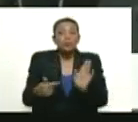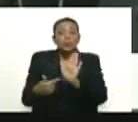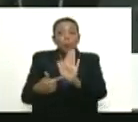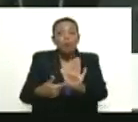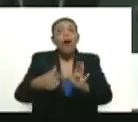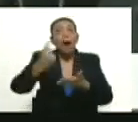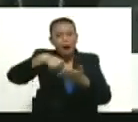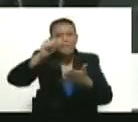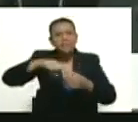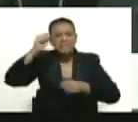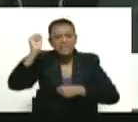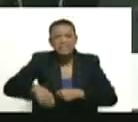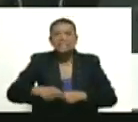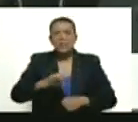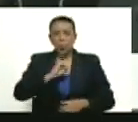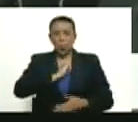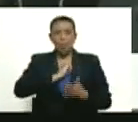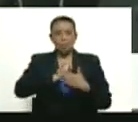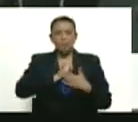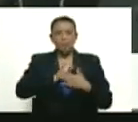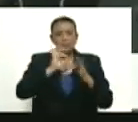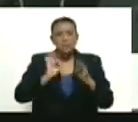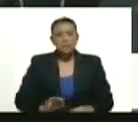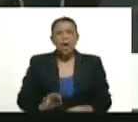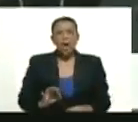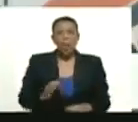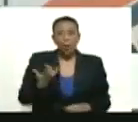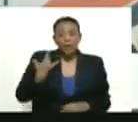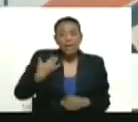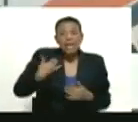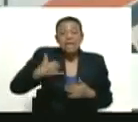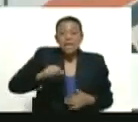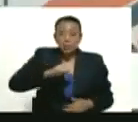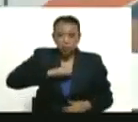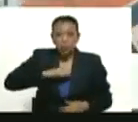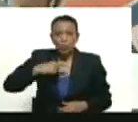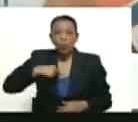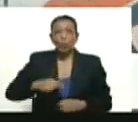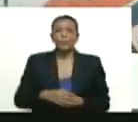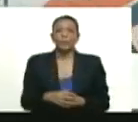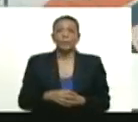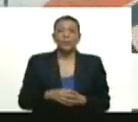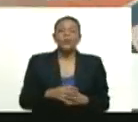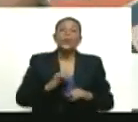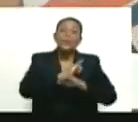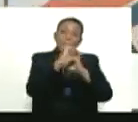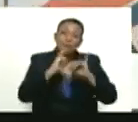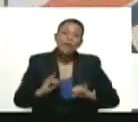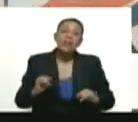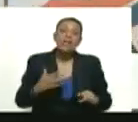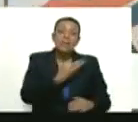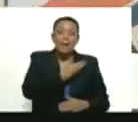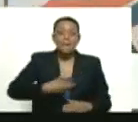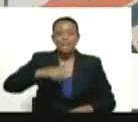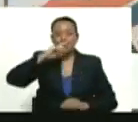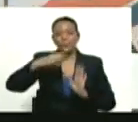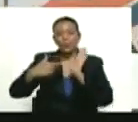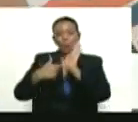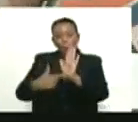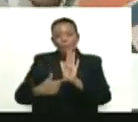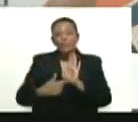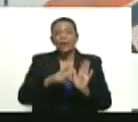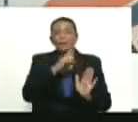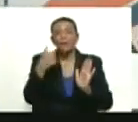afirmarnos en nuestra identidad y en lo que somos. Compatriota, estoy muy contento. En nombre del presidente Nicolás Maduro Moros,